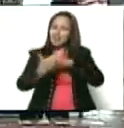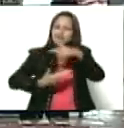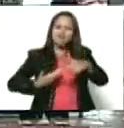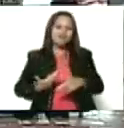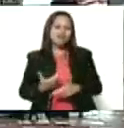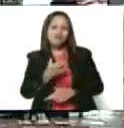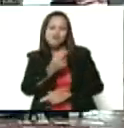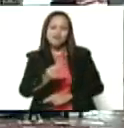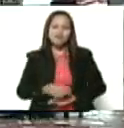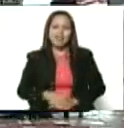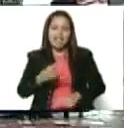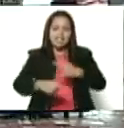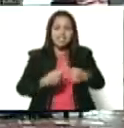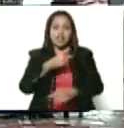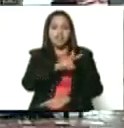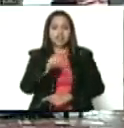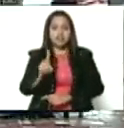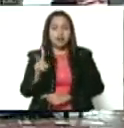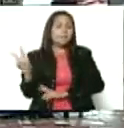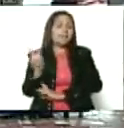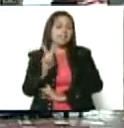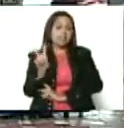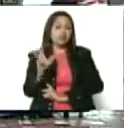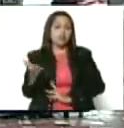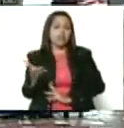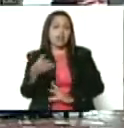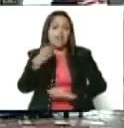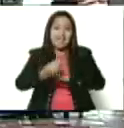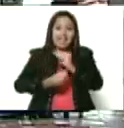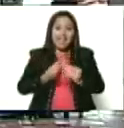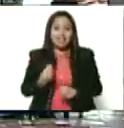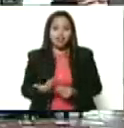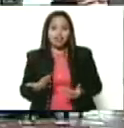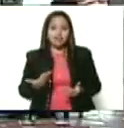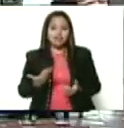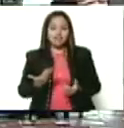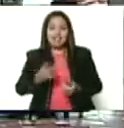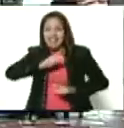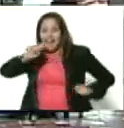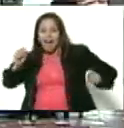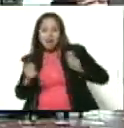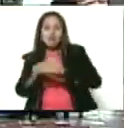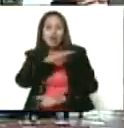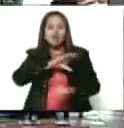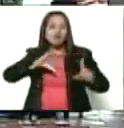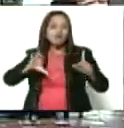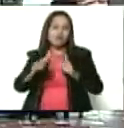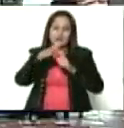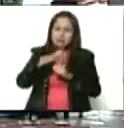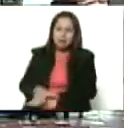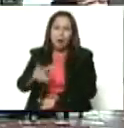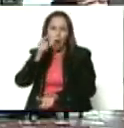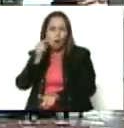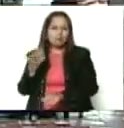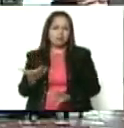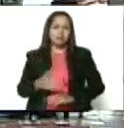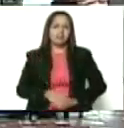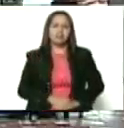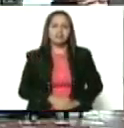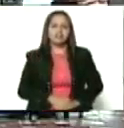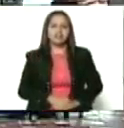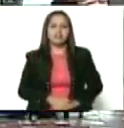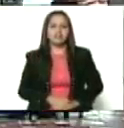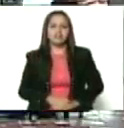En el siglo XXI, pero en Venezuela, hemos hecho retroceder el machismo y la cultura patriarcal, casi